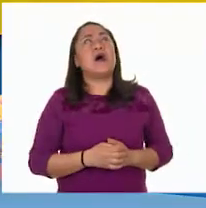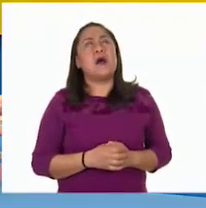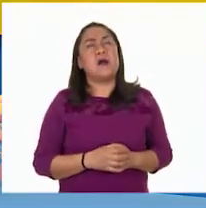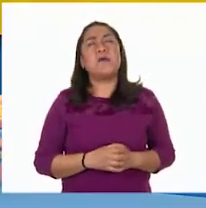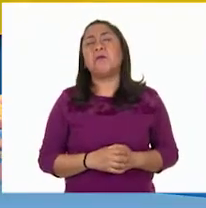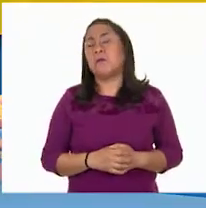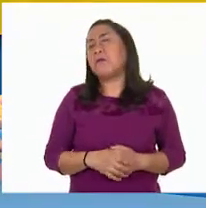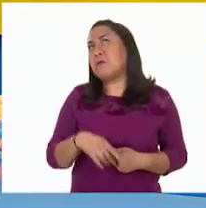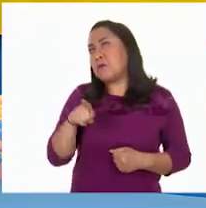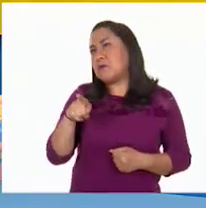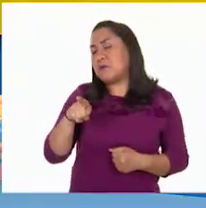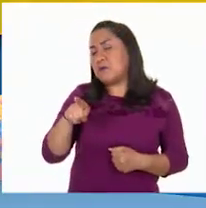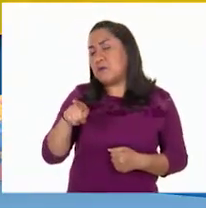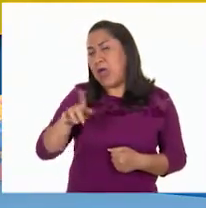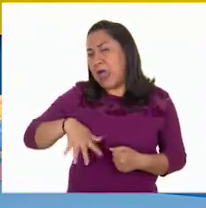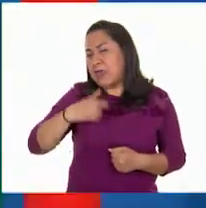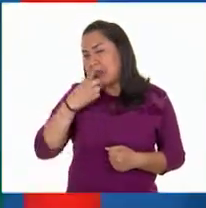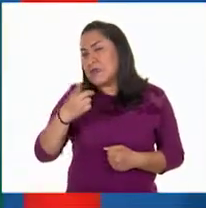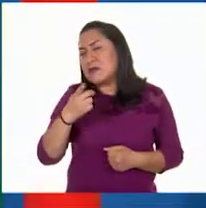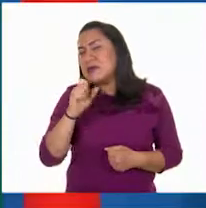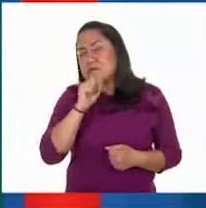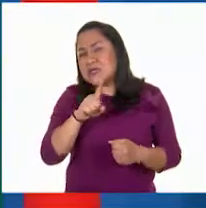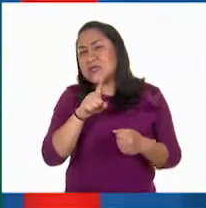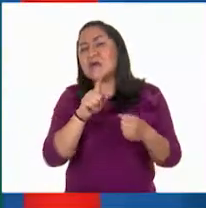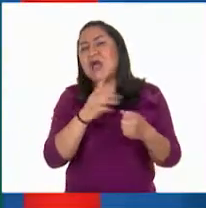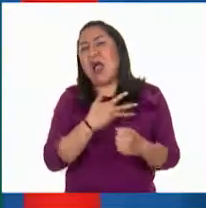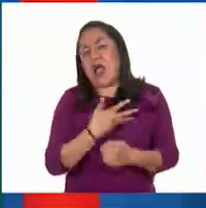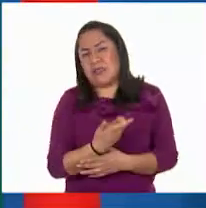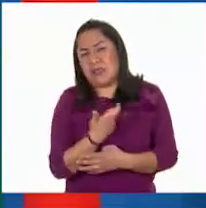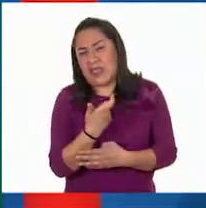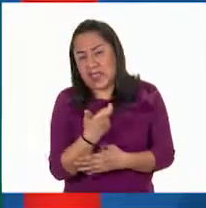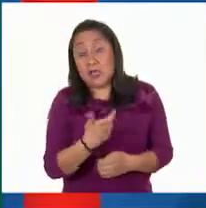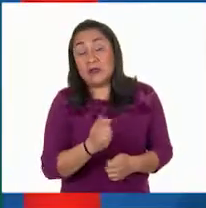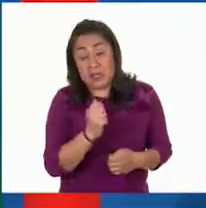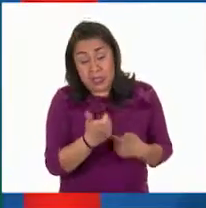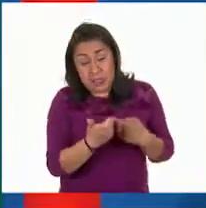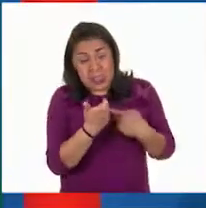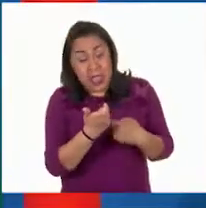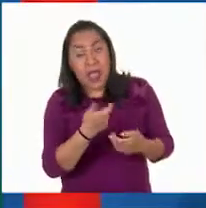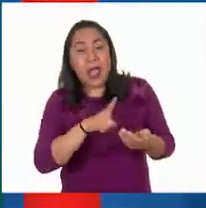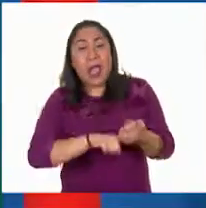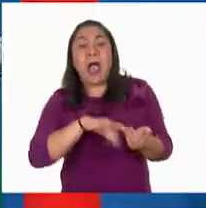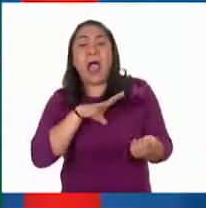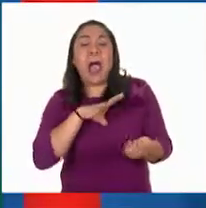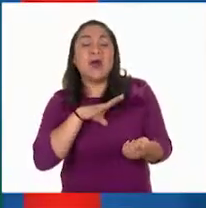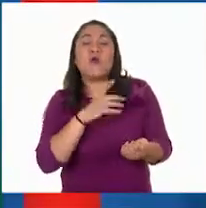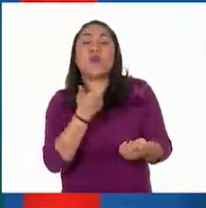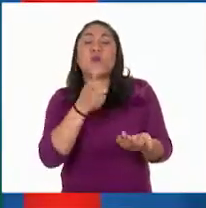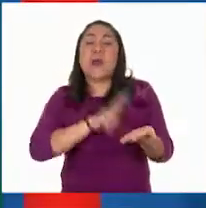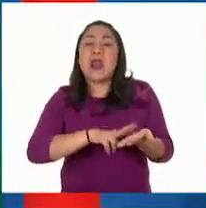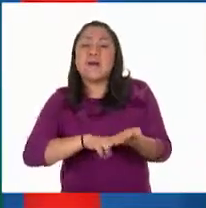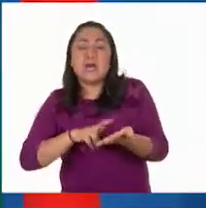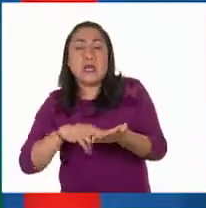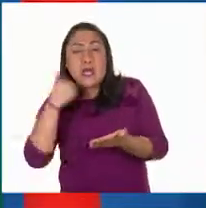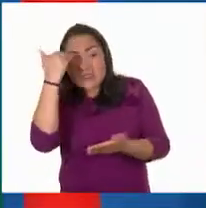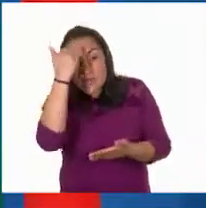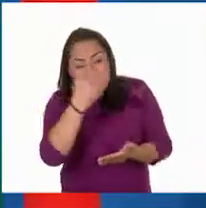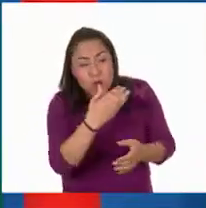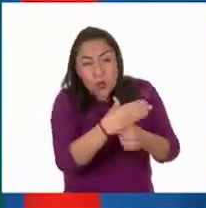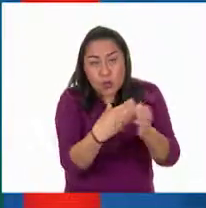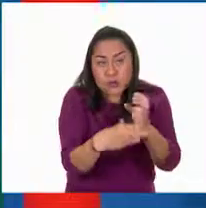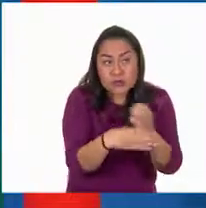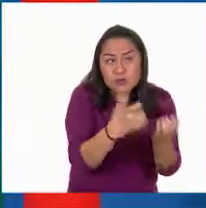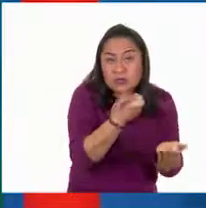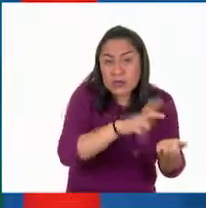cierto, sí son formas de dinero. El dinero es una medida de valor que usamos para definir cuánto cuestan las cosas